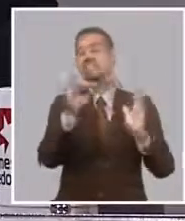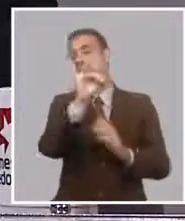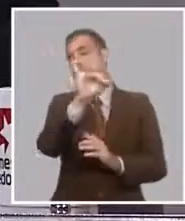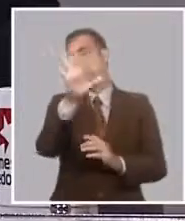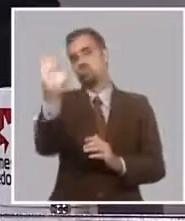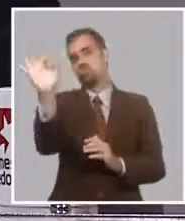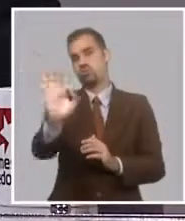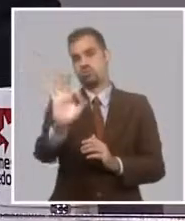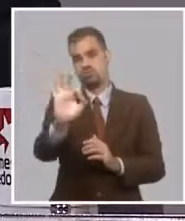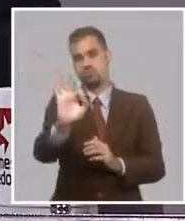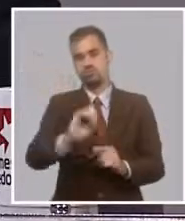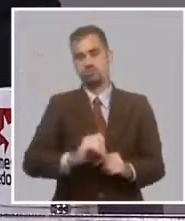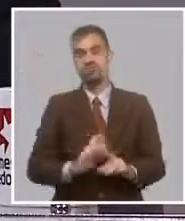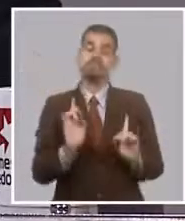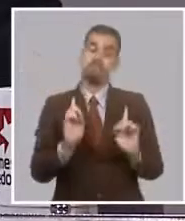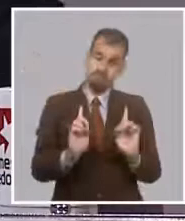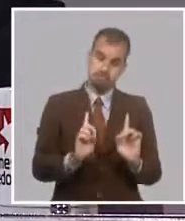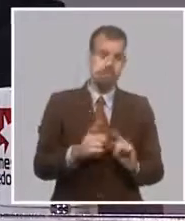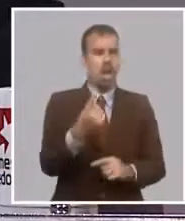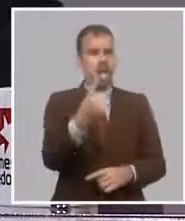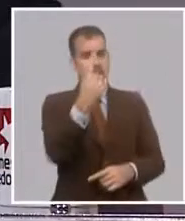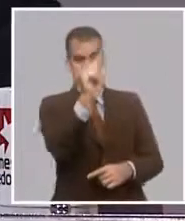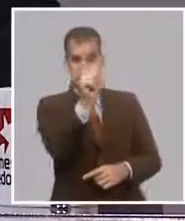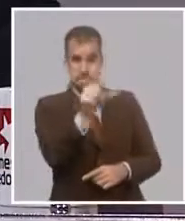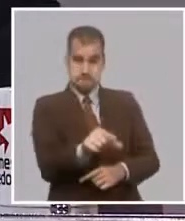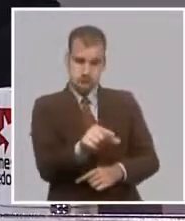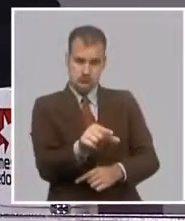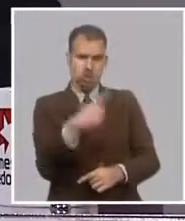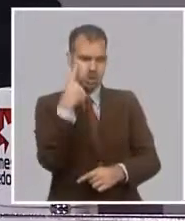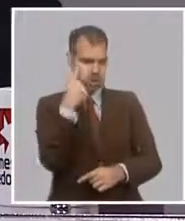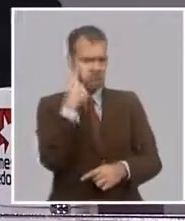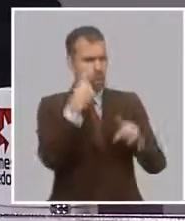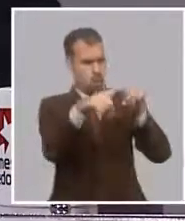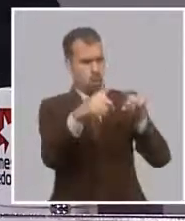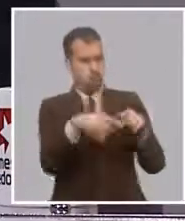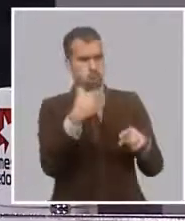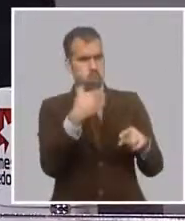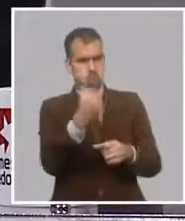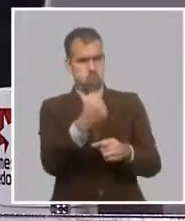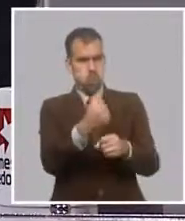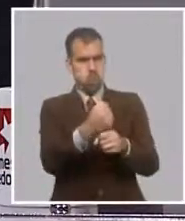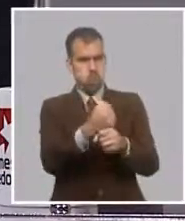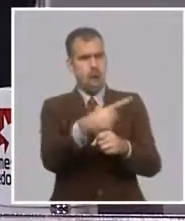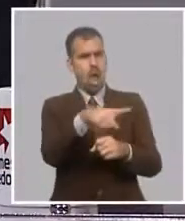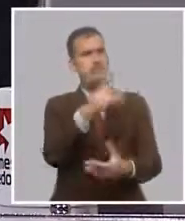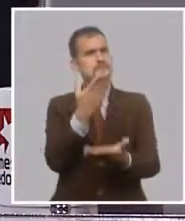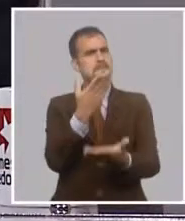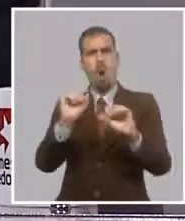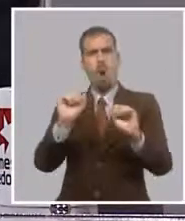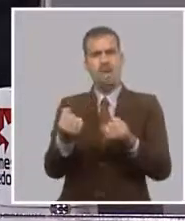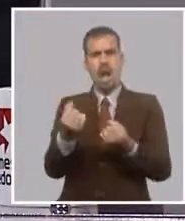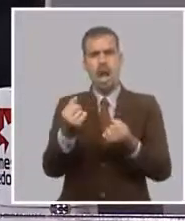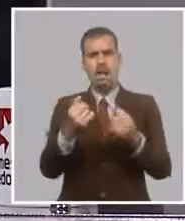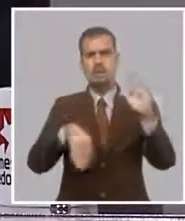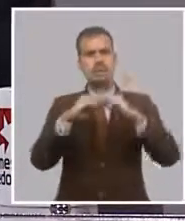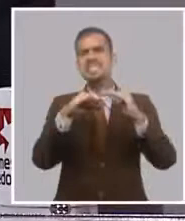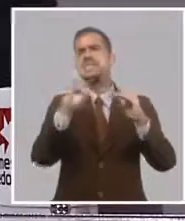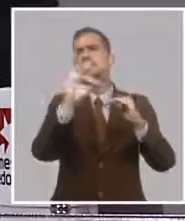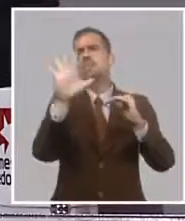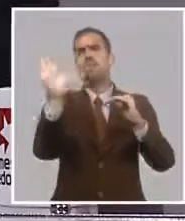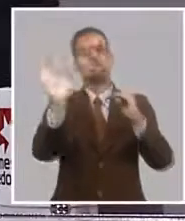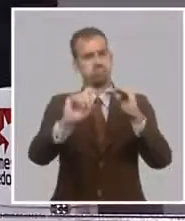supuesto, si hay un productor que tiene mejores condiciones, no necesariamente le tienen que pedir un 75%.